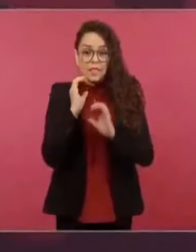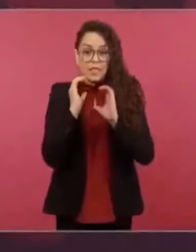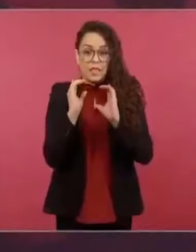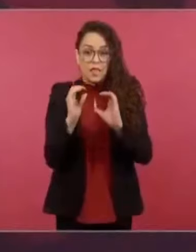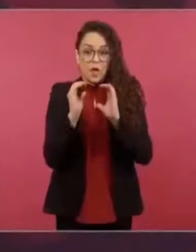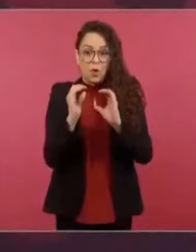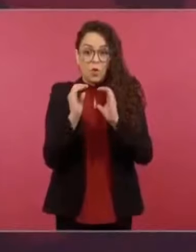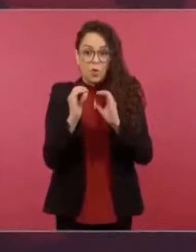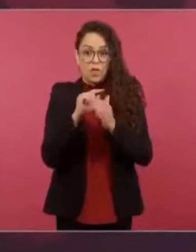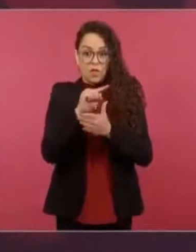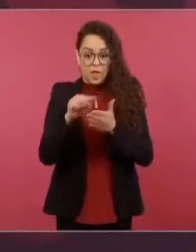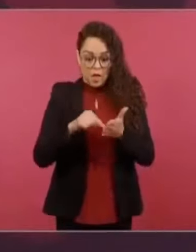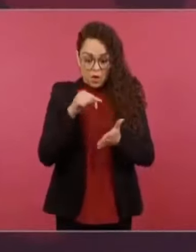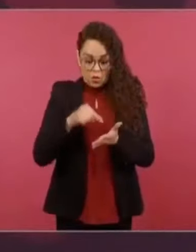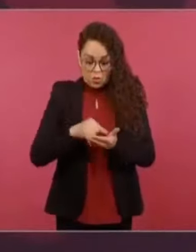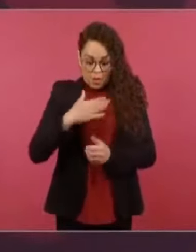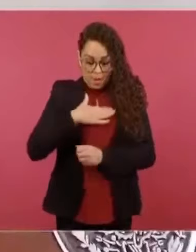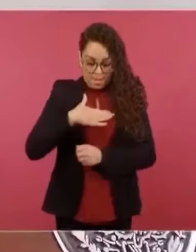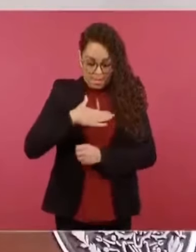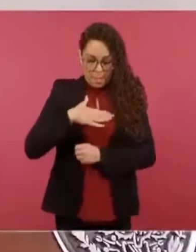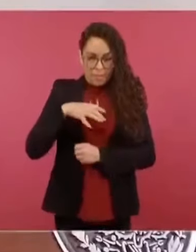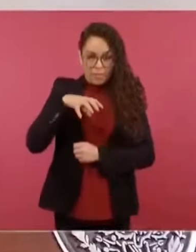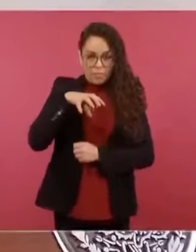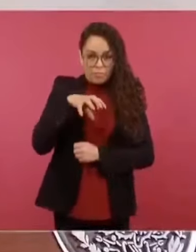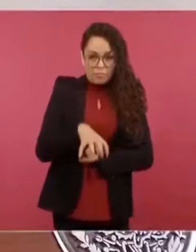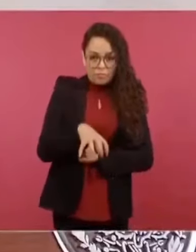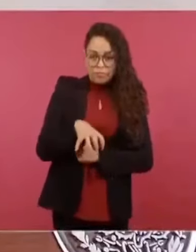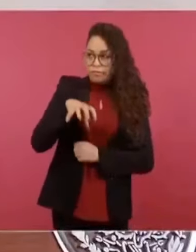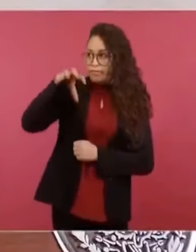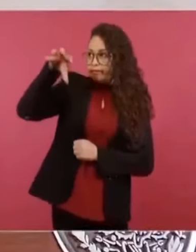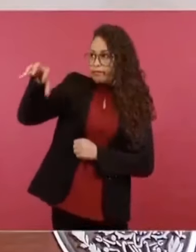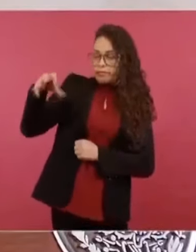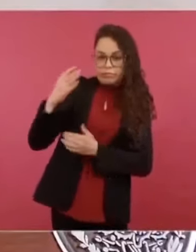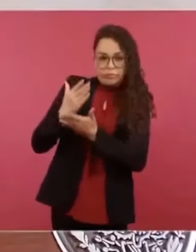de ahí surge la famosa frase América para los americanos.